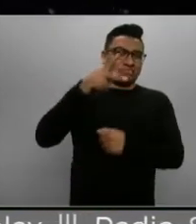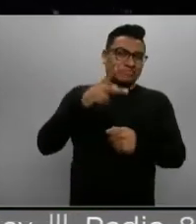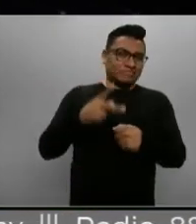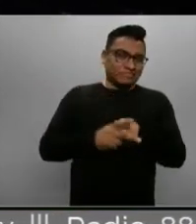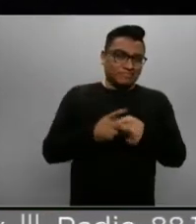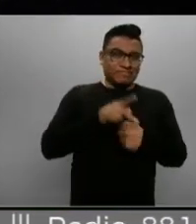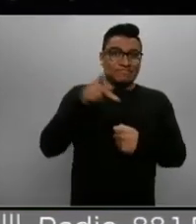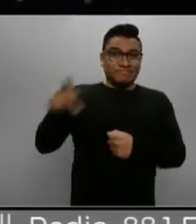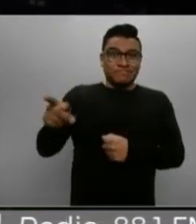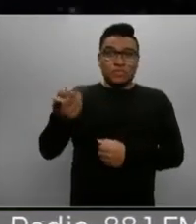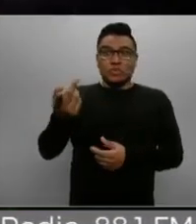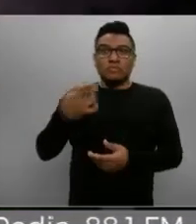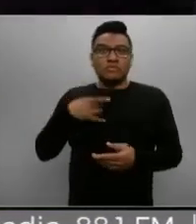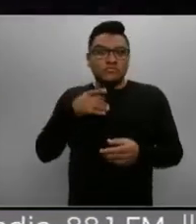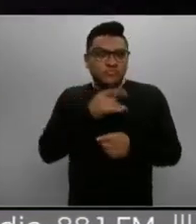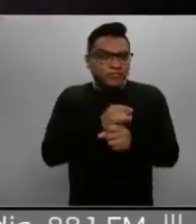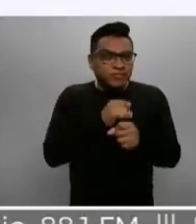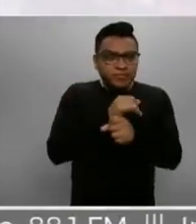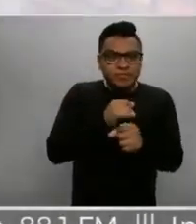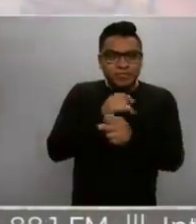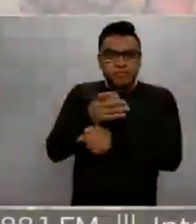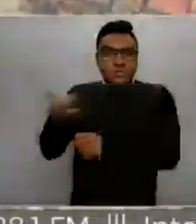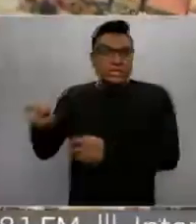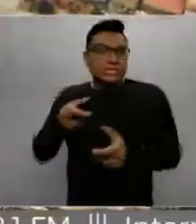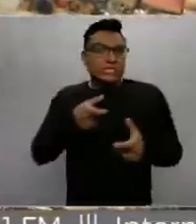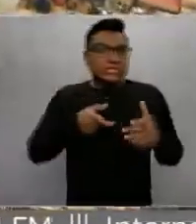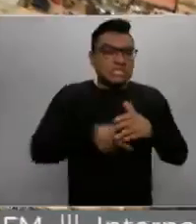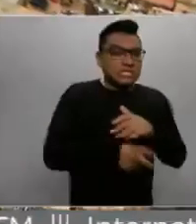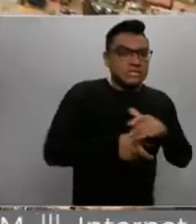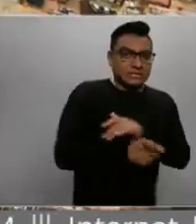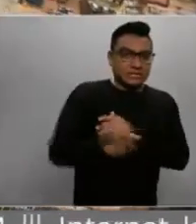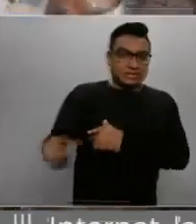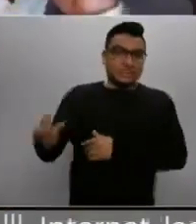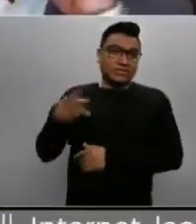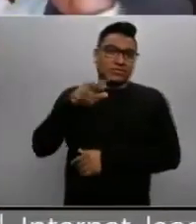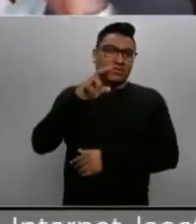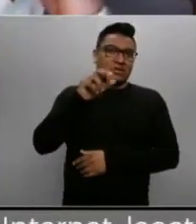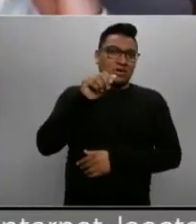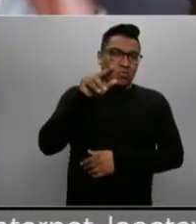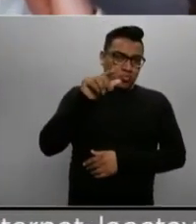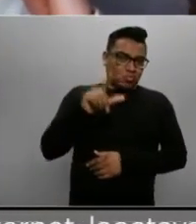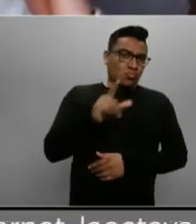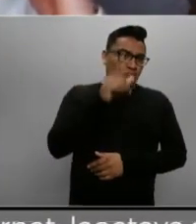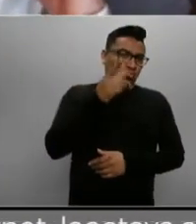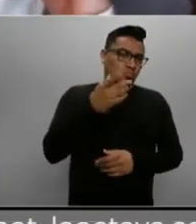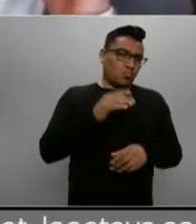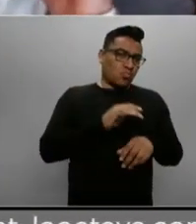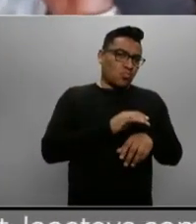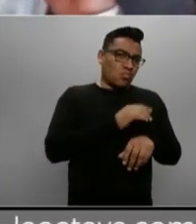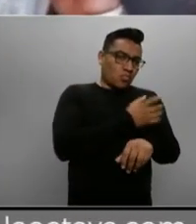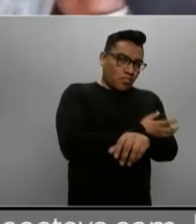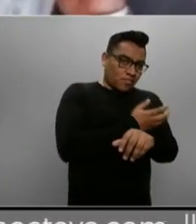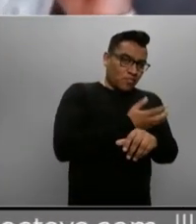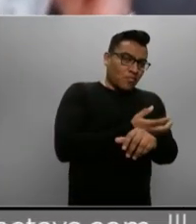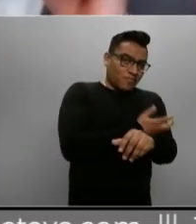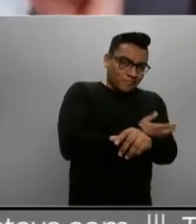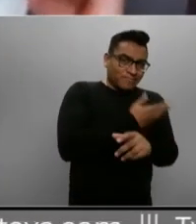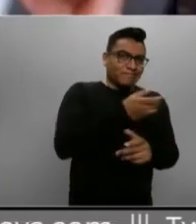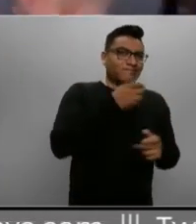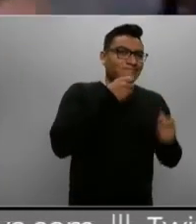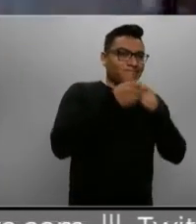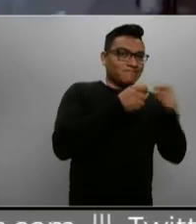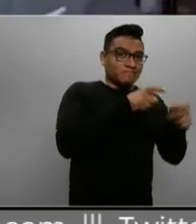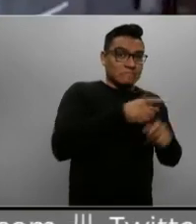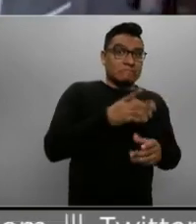del candidato presidencial. Esto dice Raúl Olmos, colega periodista. Así es.